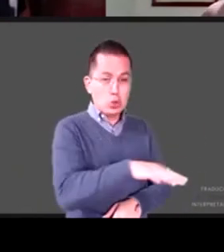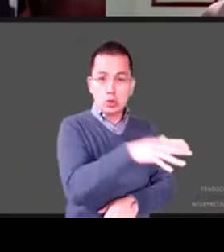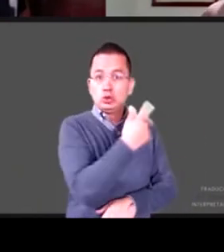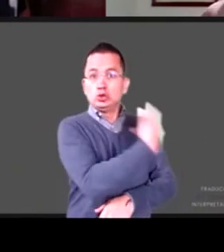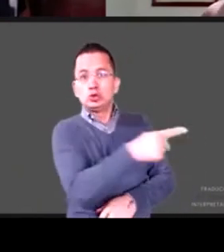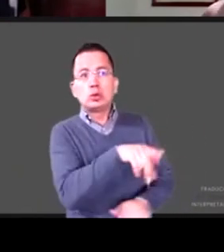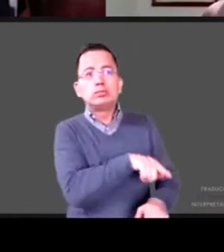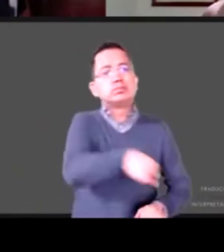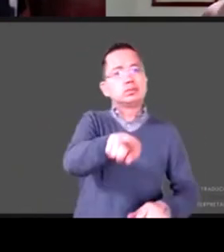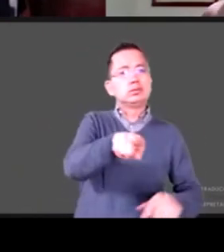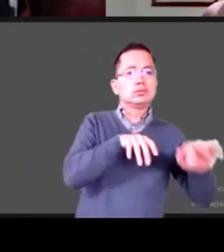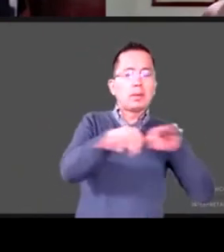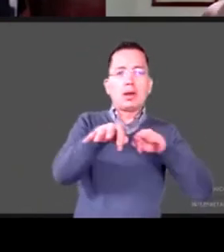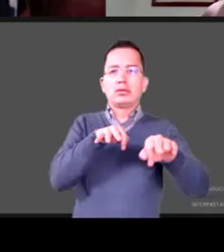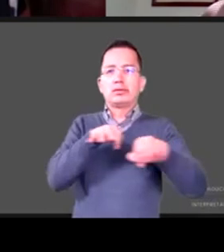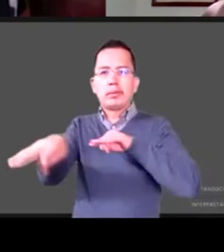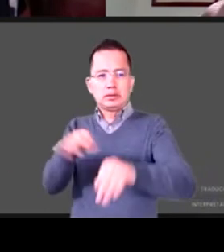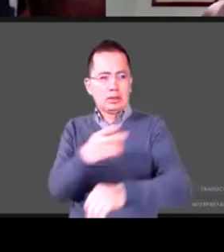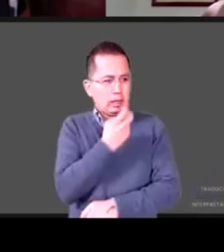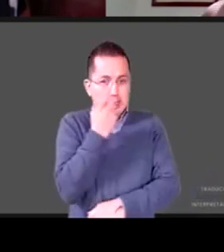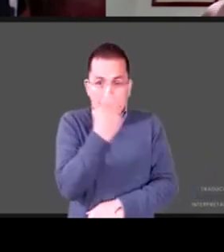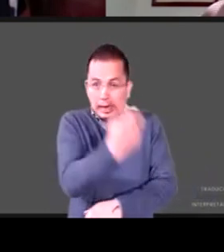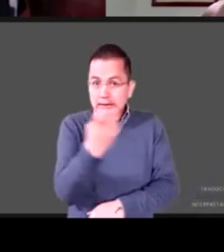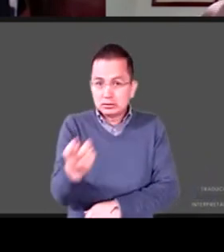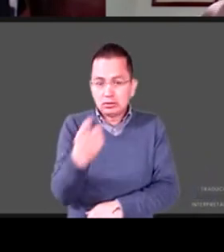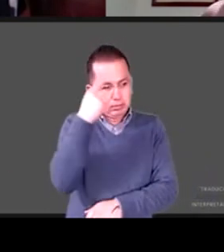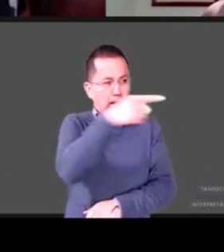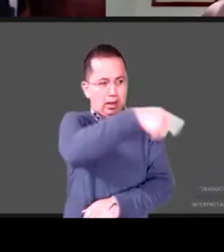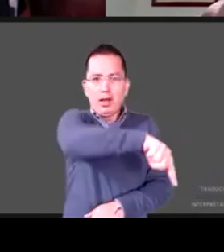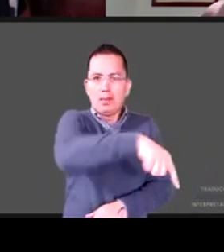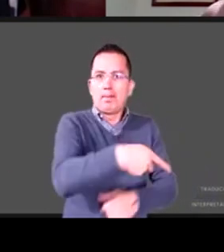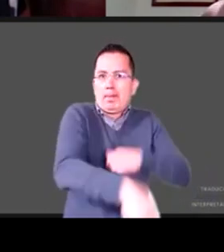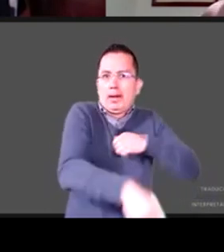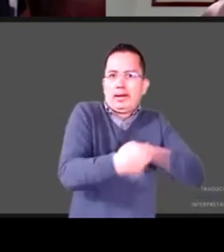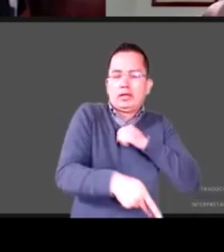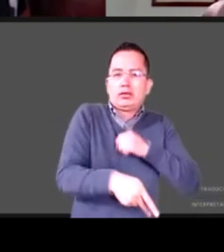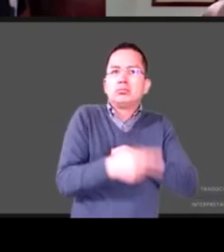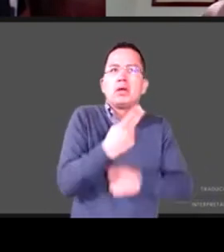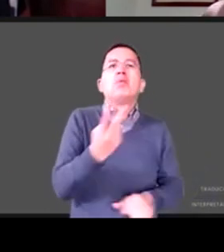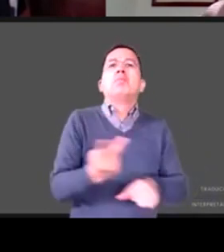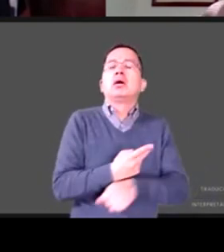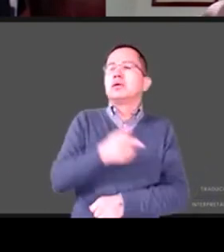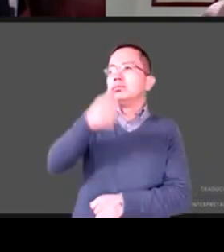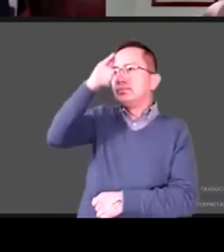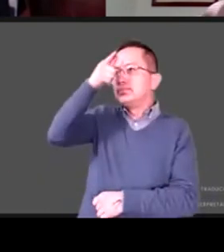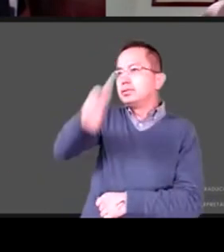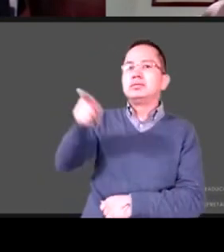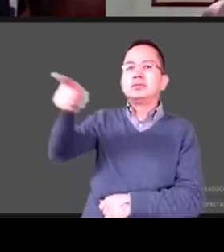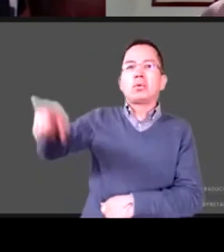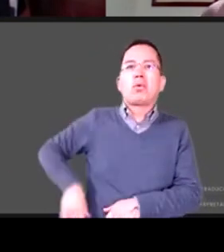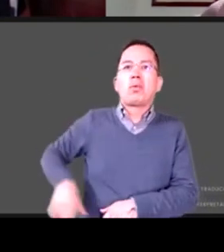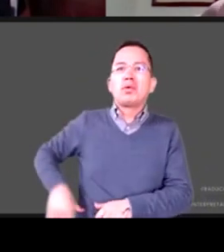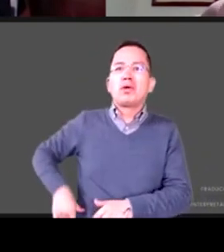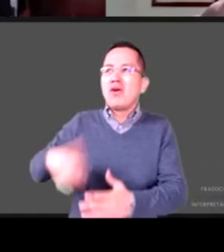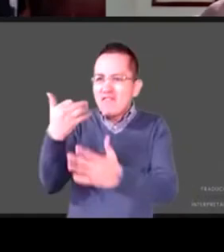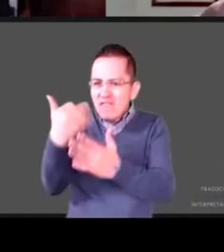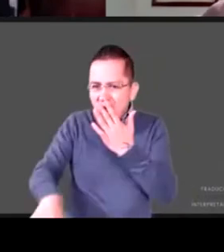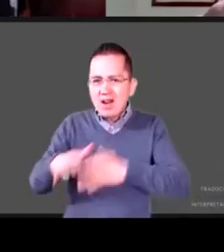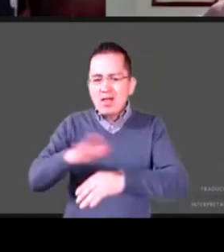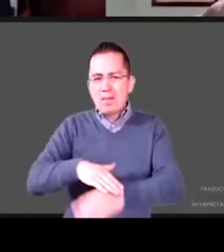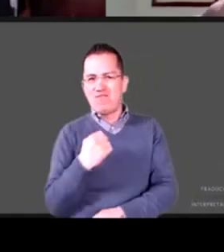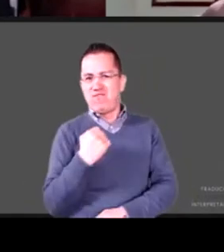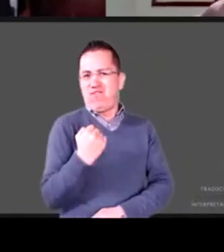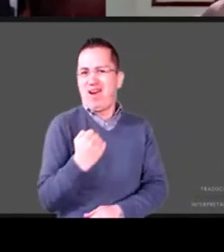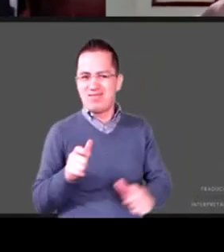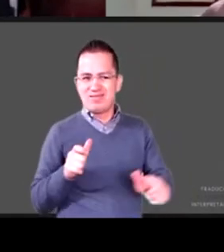enorme fragilidad del Estado la Secretaría del Trabajo no tiene suficientes inspectores laborales para asegurarnos